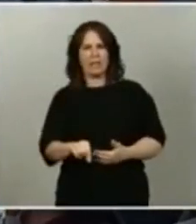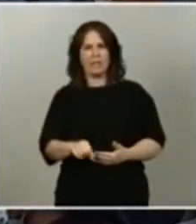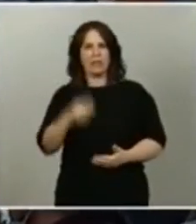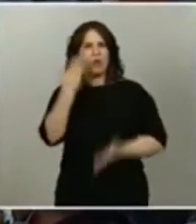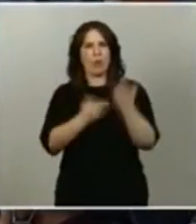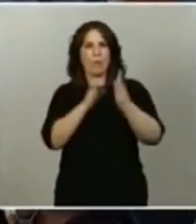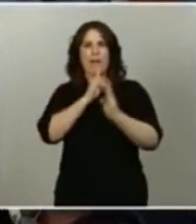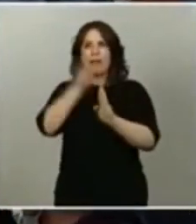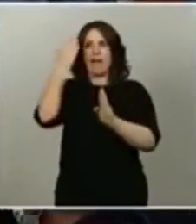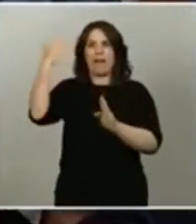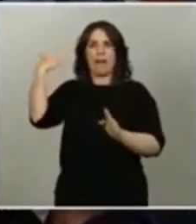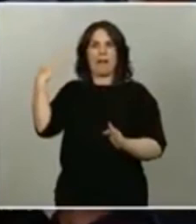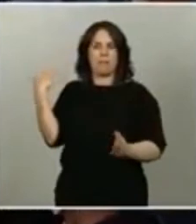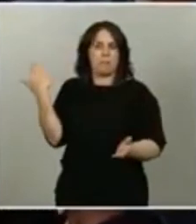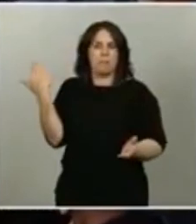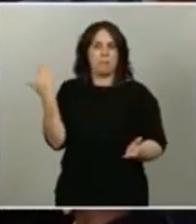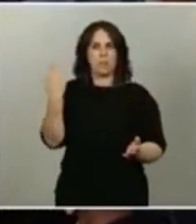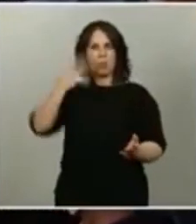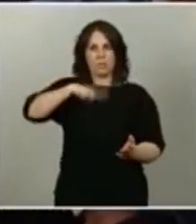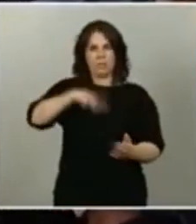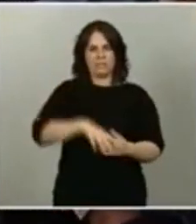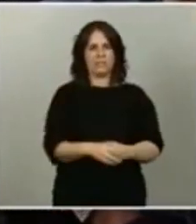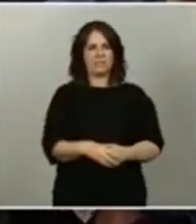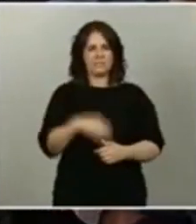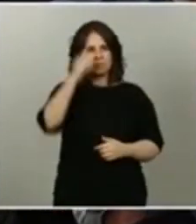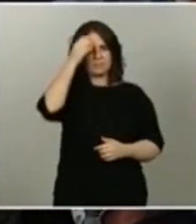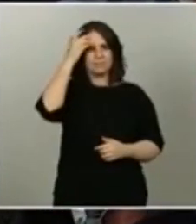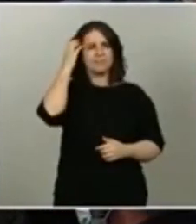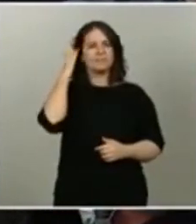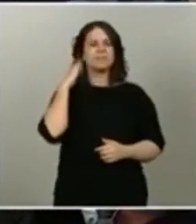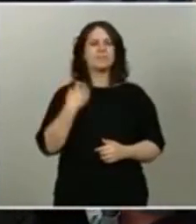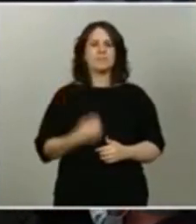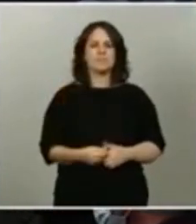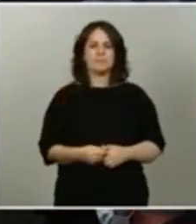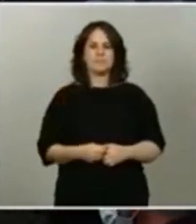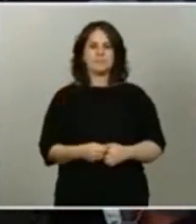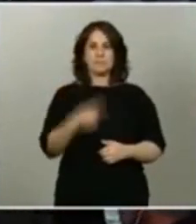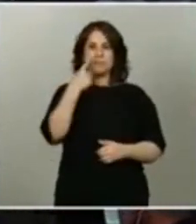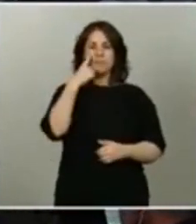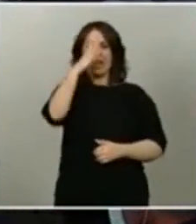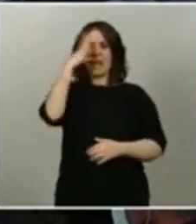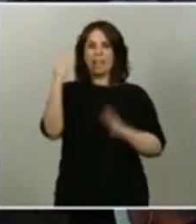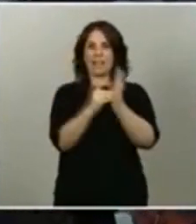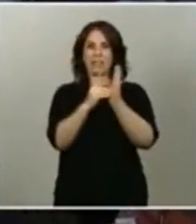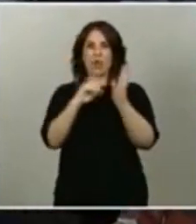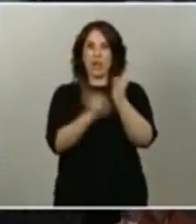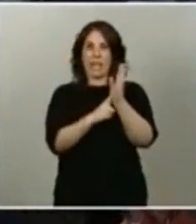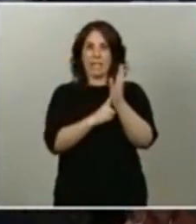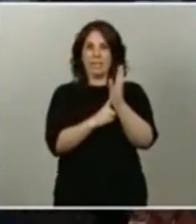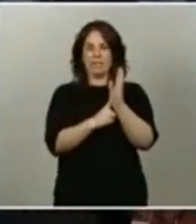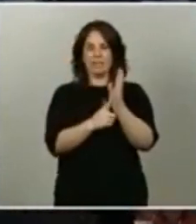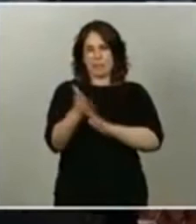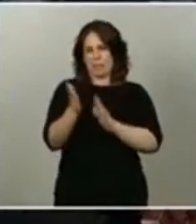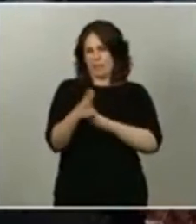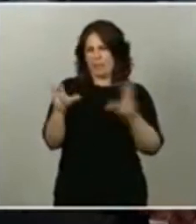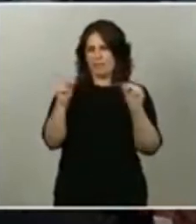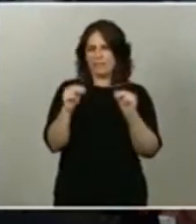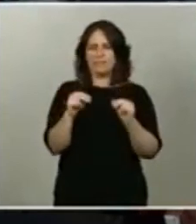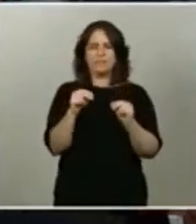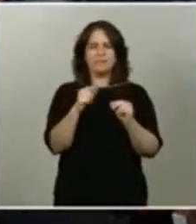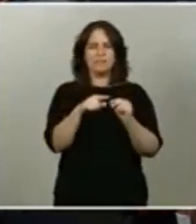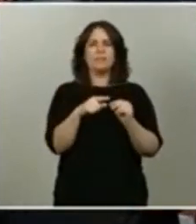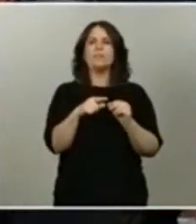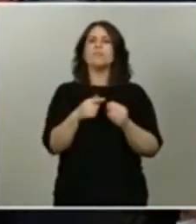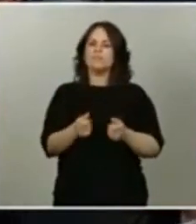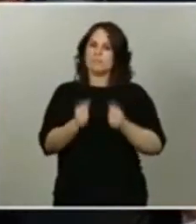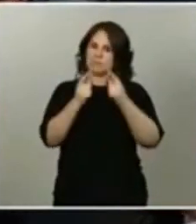hace escasamente cuatro meses. Como ven el Real Decreto Ley y con ello termino es un instrumento que vuelve a ofrecer protección